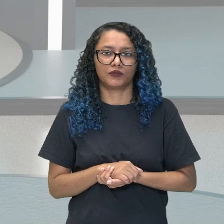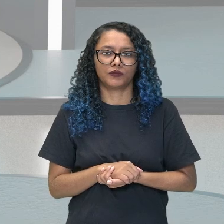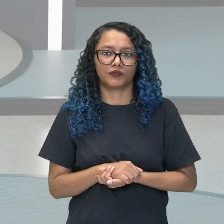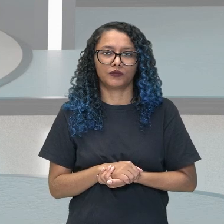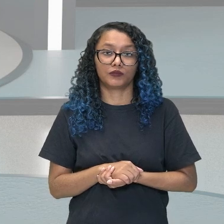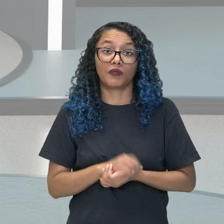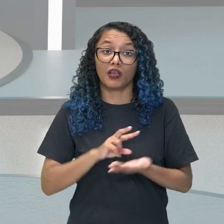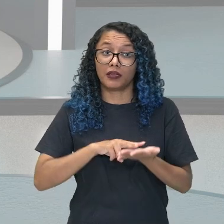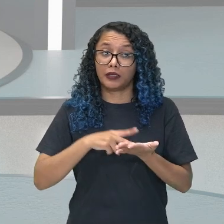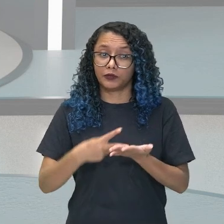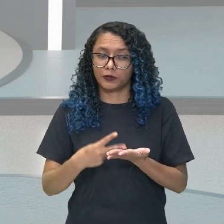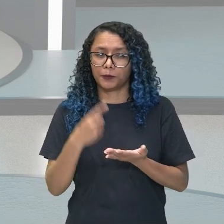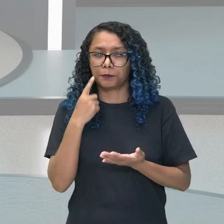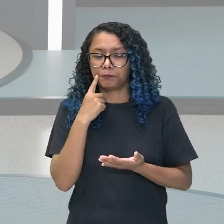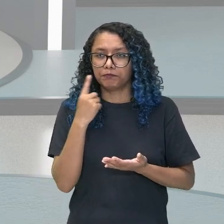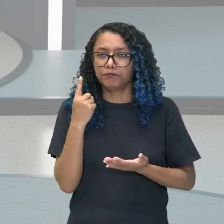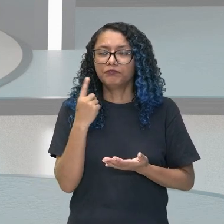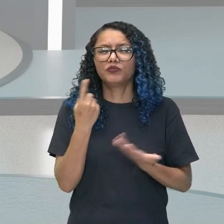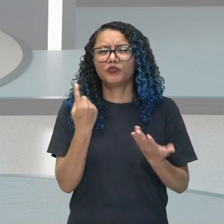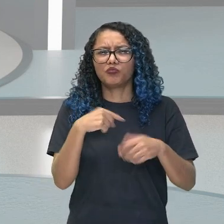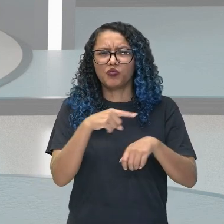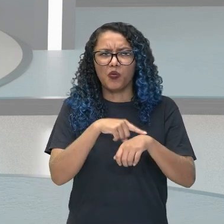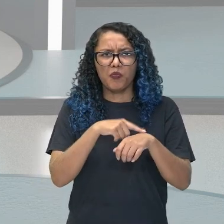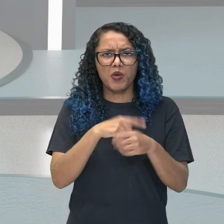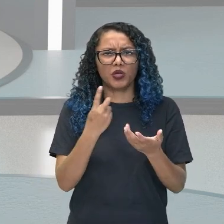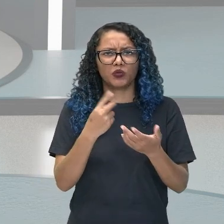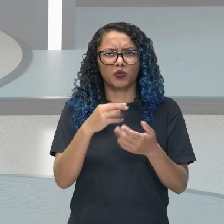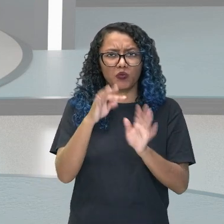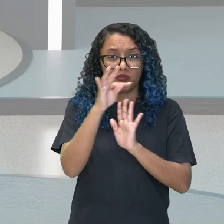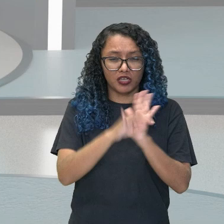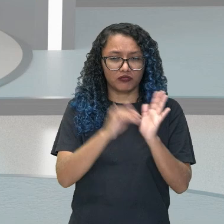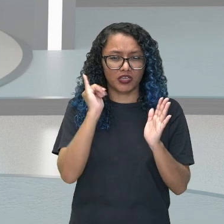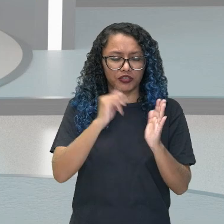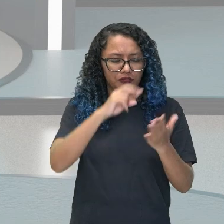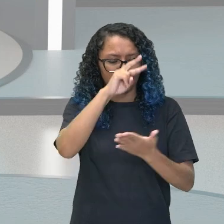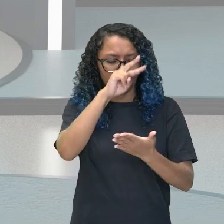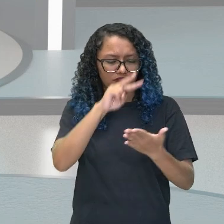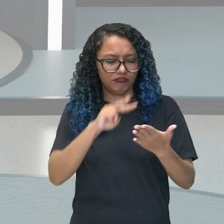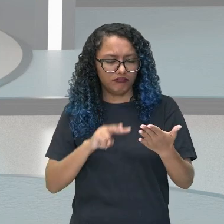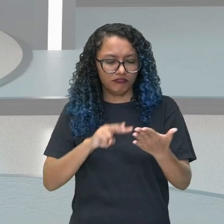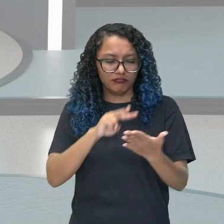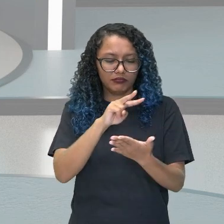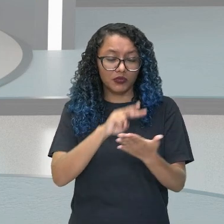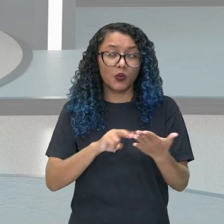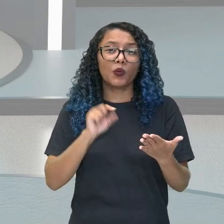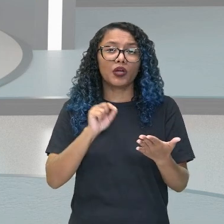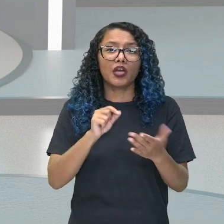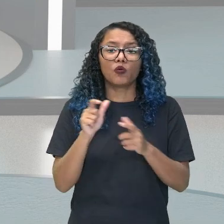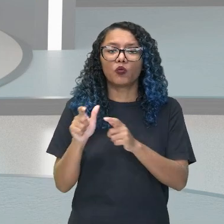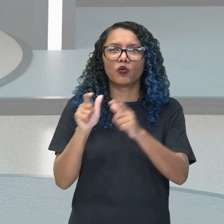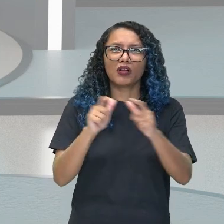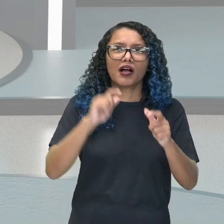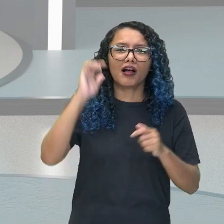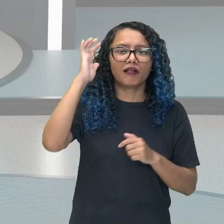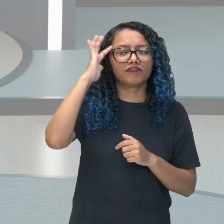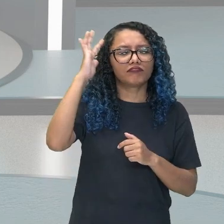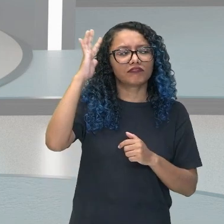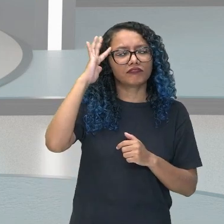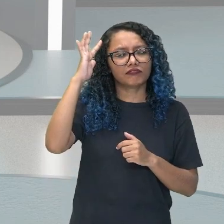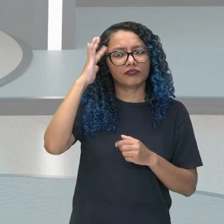Entonces, cuando estamos liendo un texto narrativo, nosotros imaginamos los lugares donde